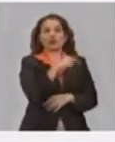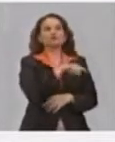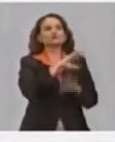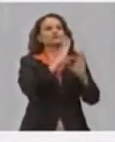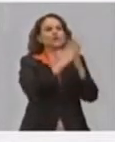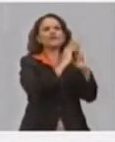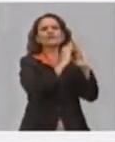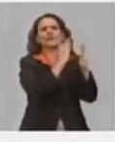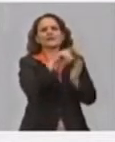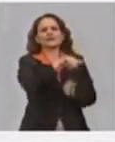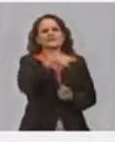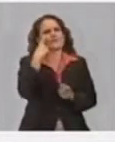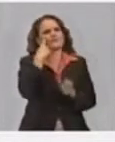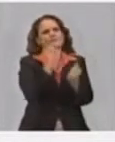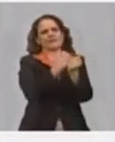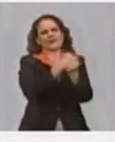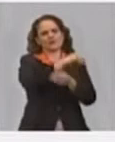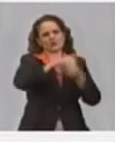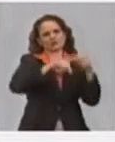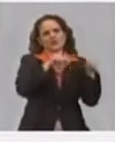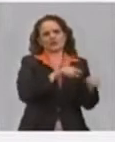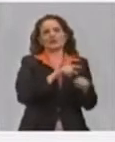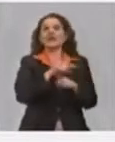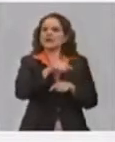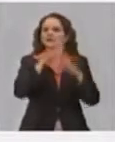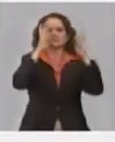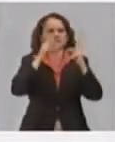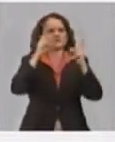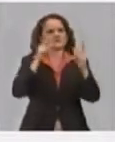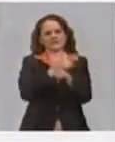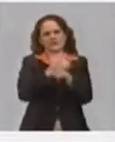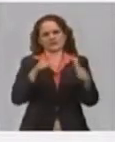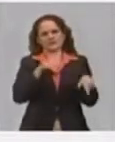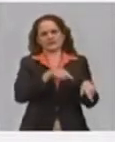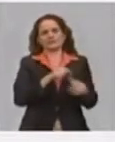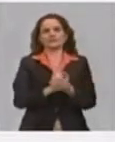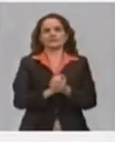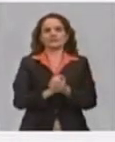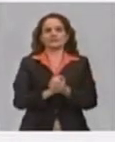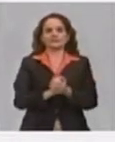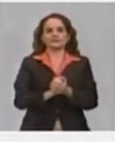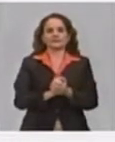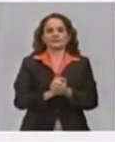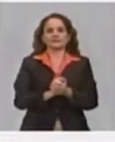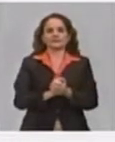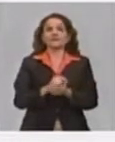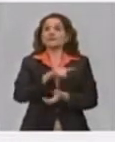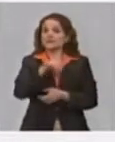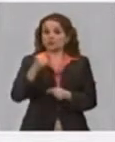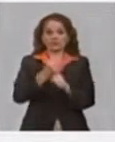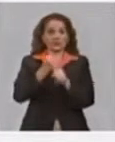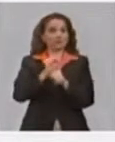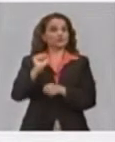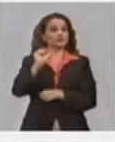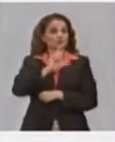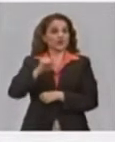cifra que está variando. Y se han visitado 635